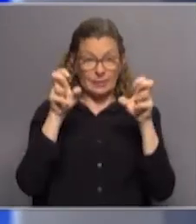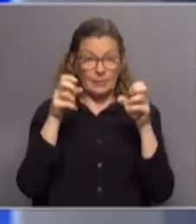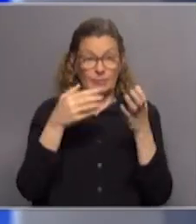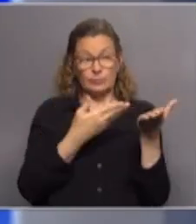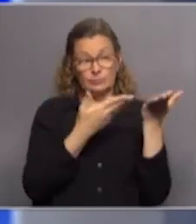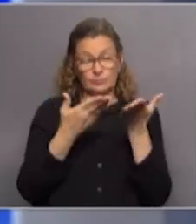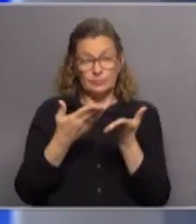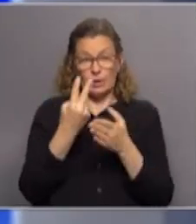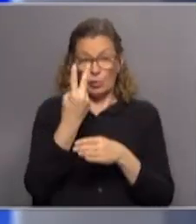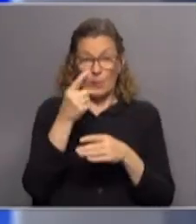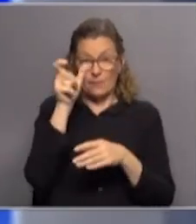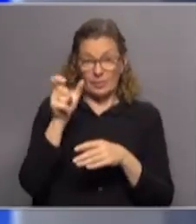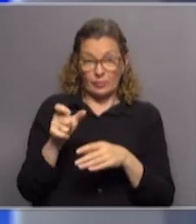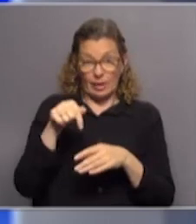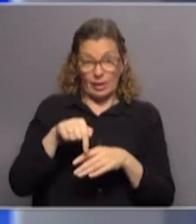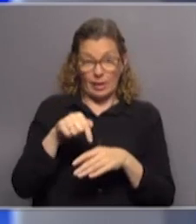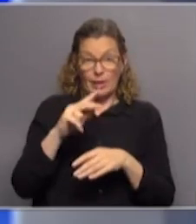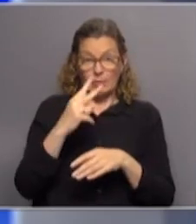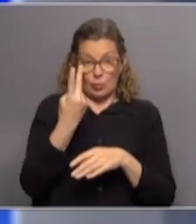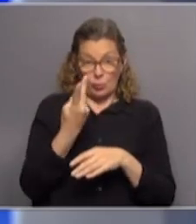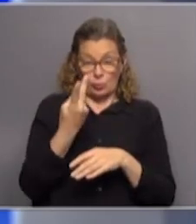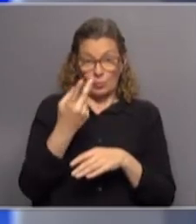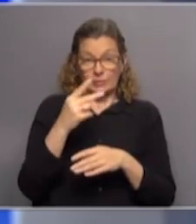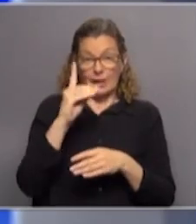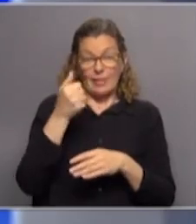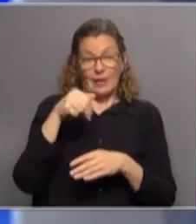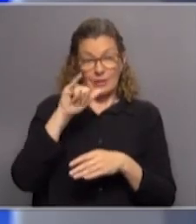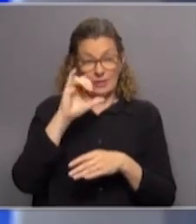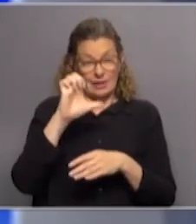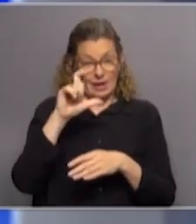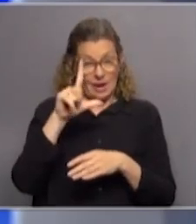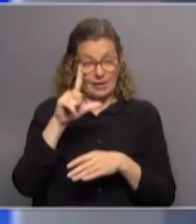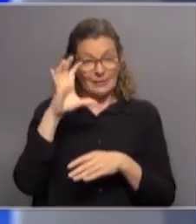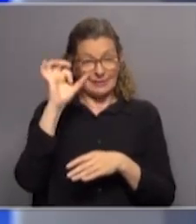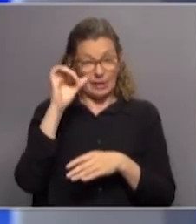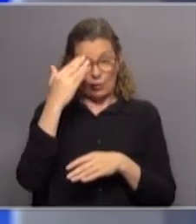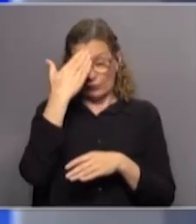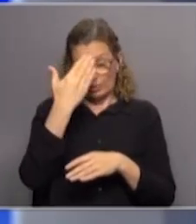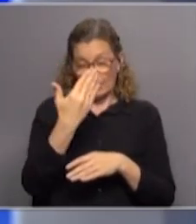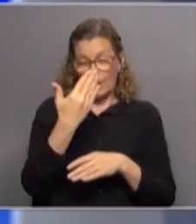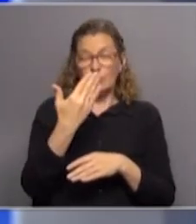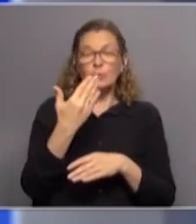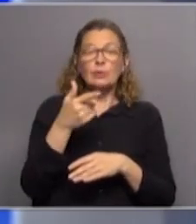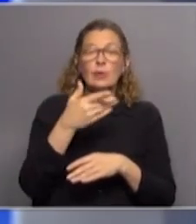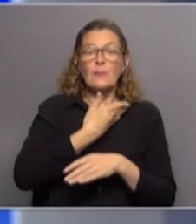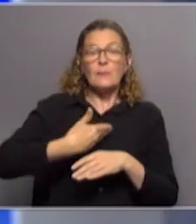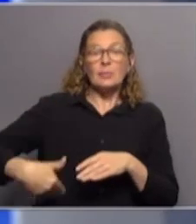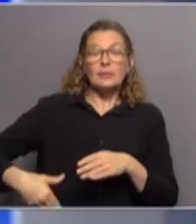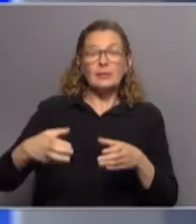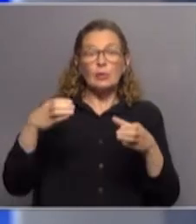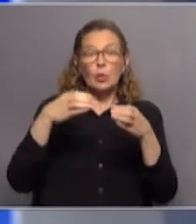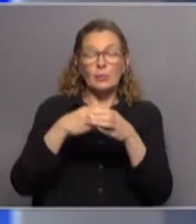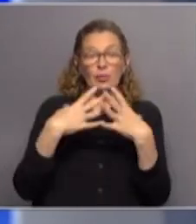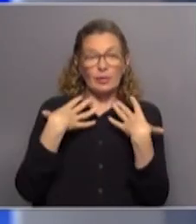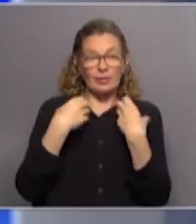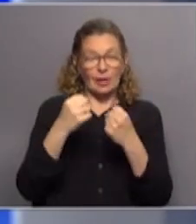dos personas invitadas en piso. En el segundo bloque estará Daniel Olesker, senador del Frente Amplio, Partido Socialista, actual presidente de la Comisión de